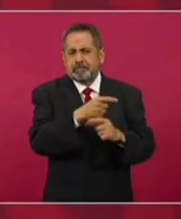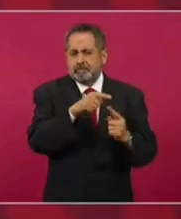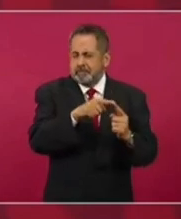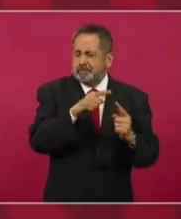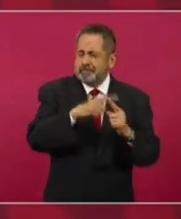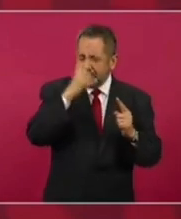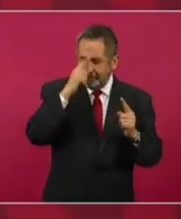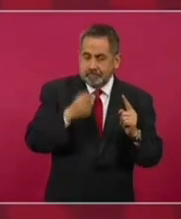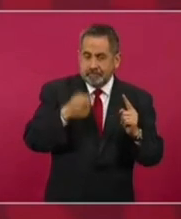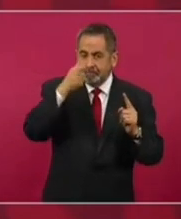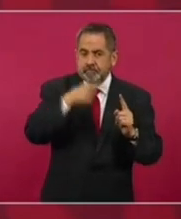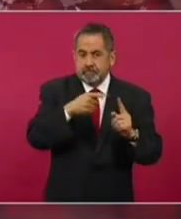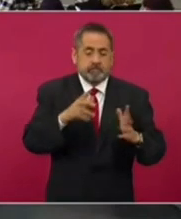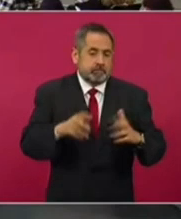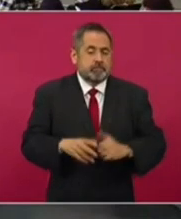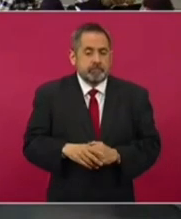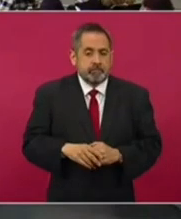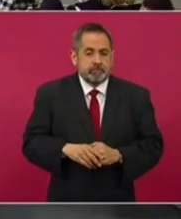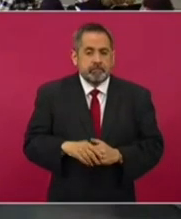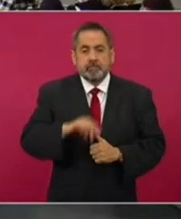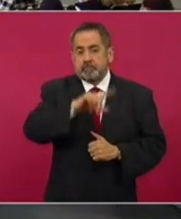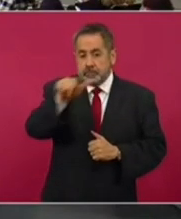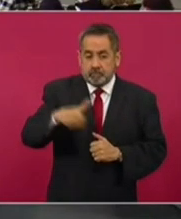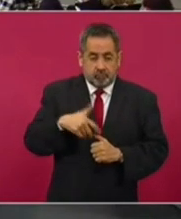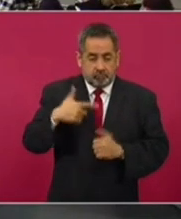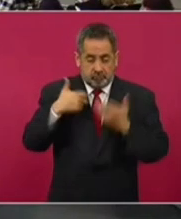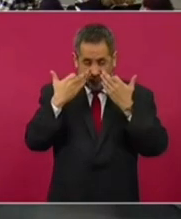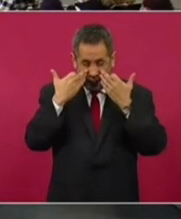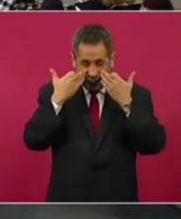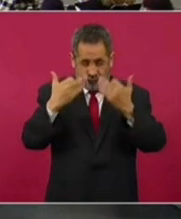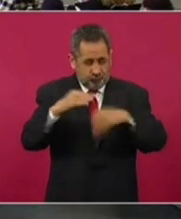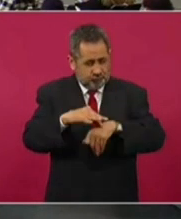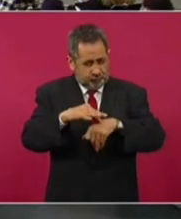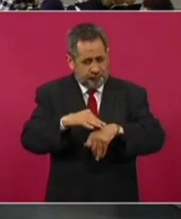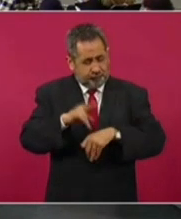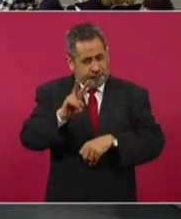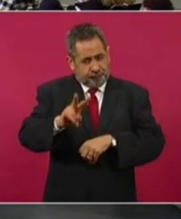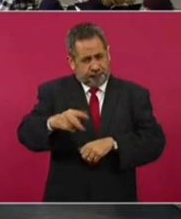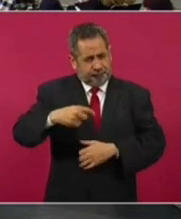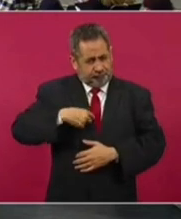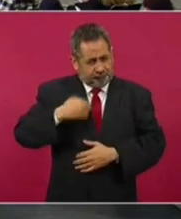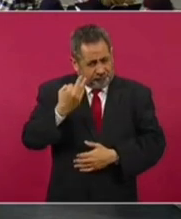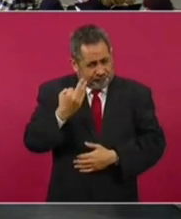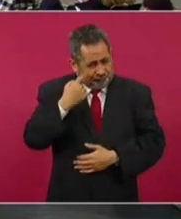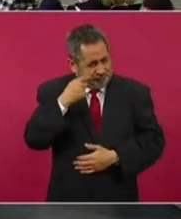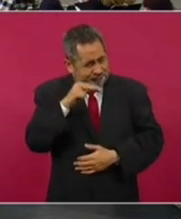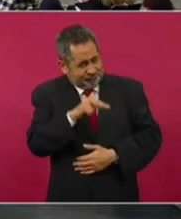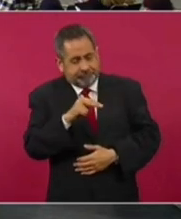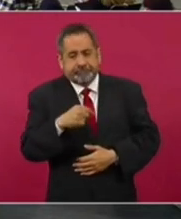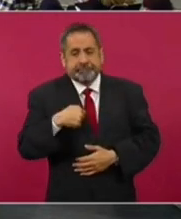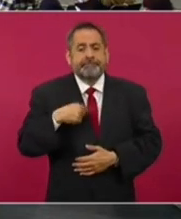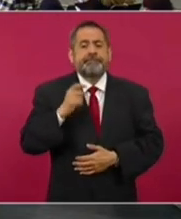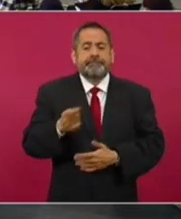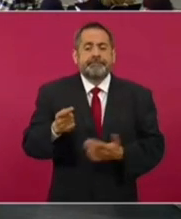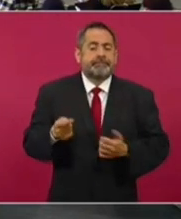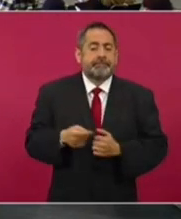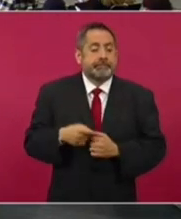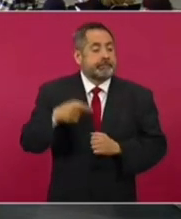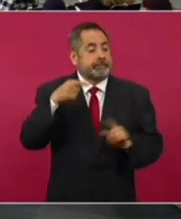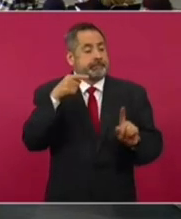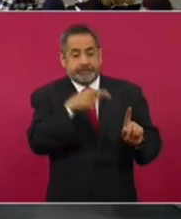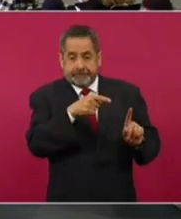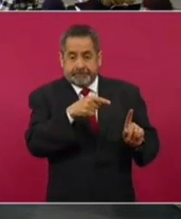Luego, me consta que tiene